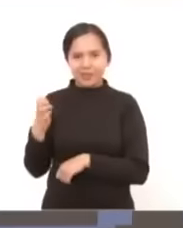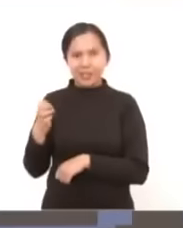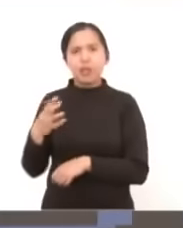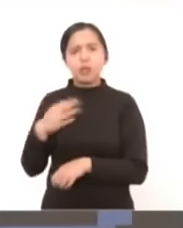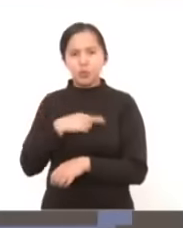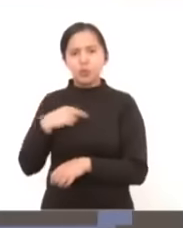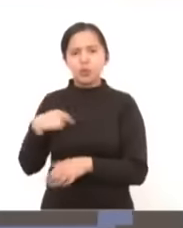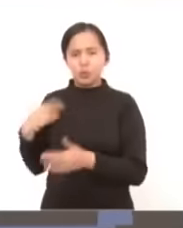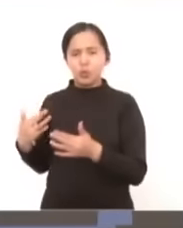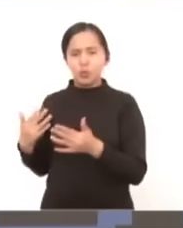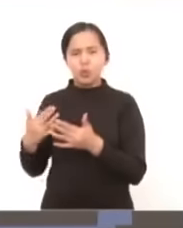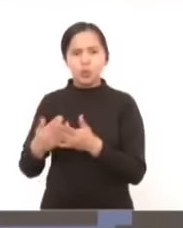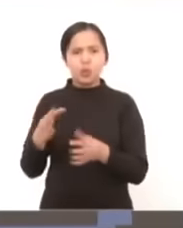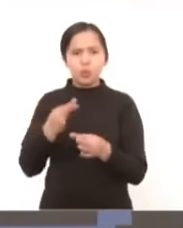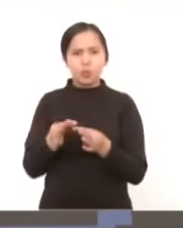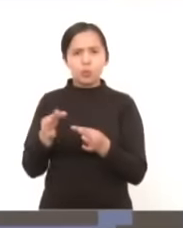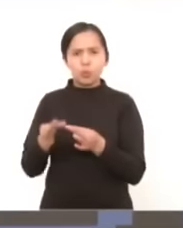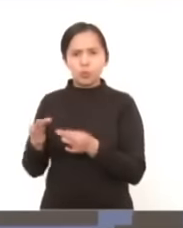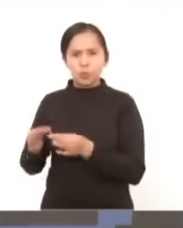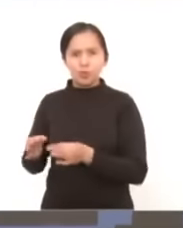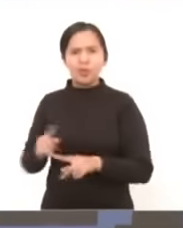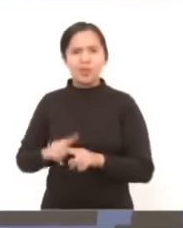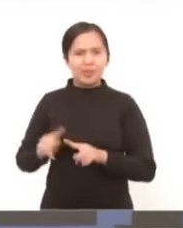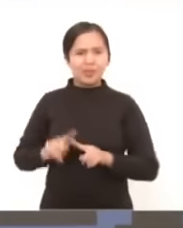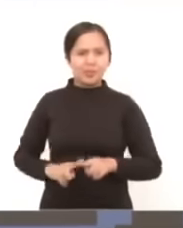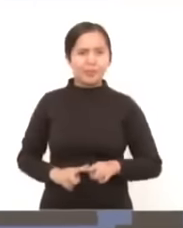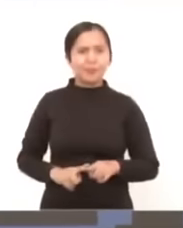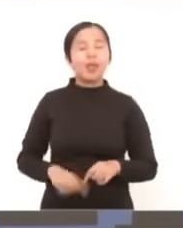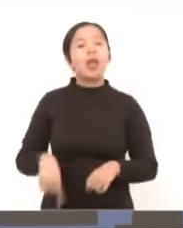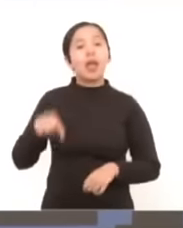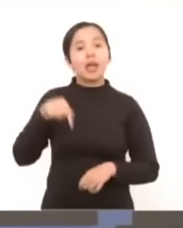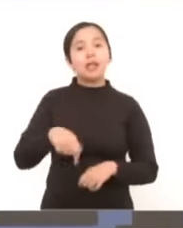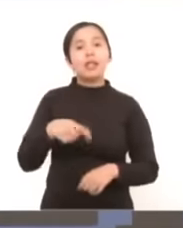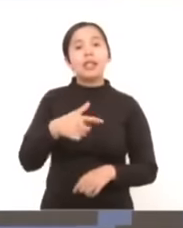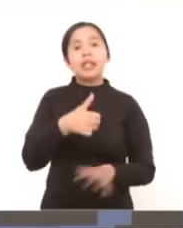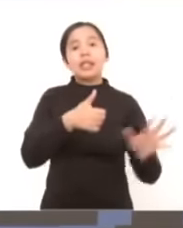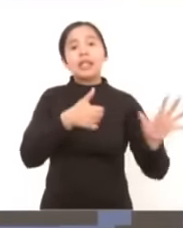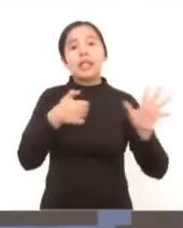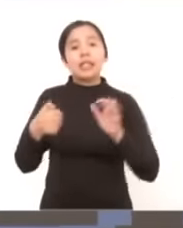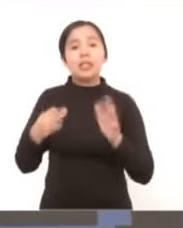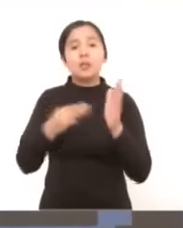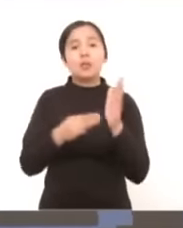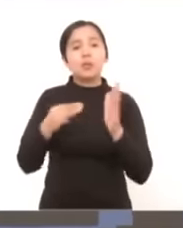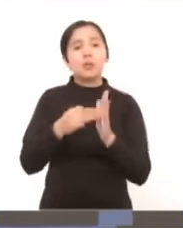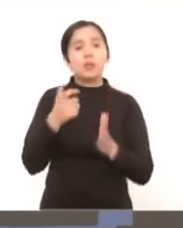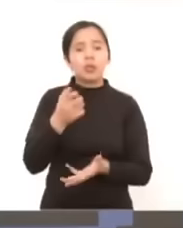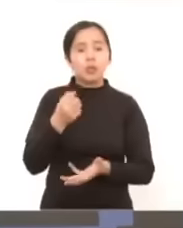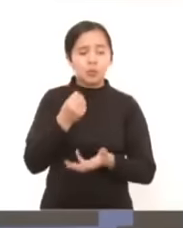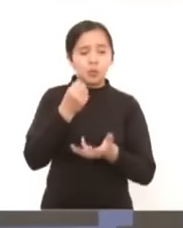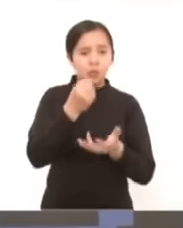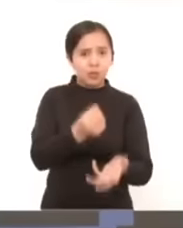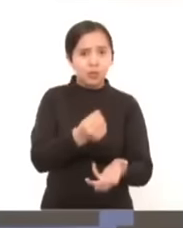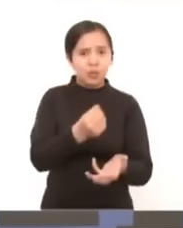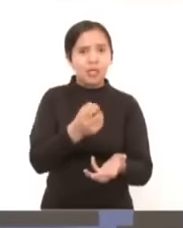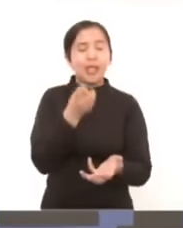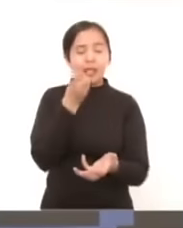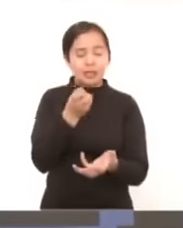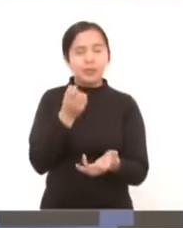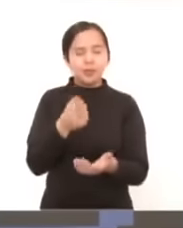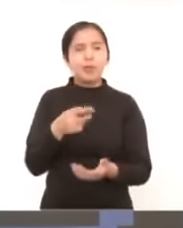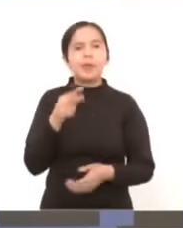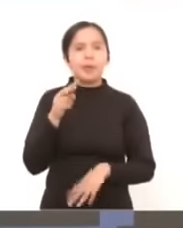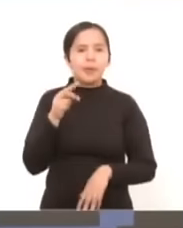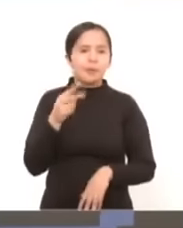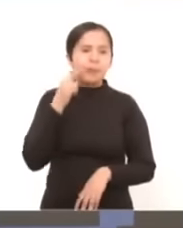aquí hay una inversión de 600 millones de pesos y con esta inversión se